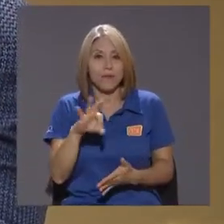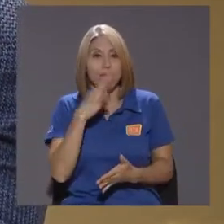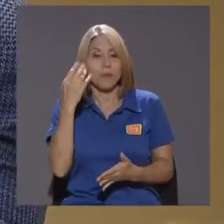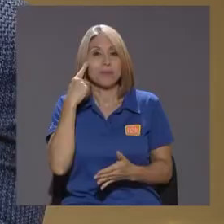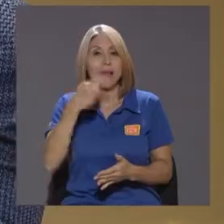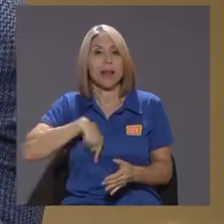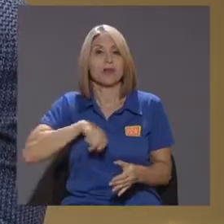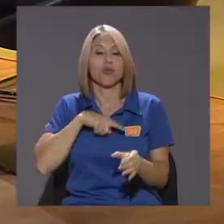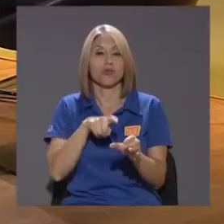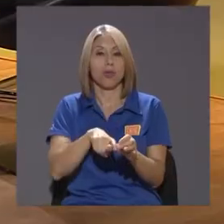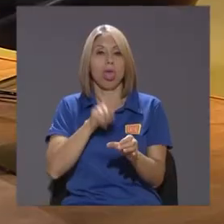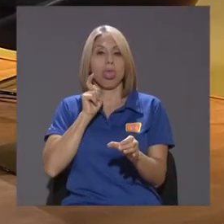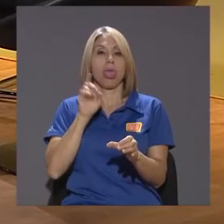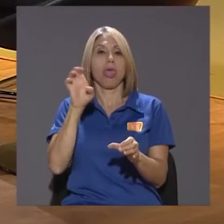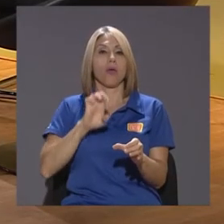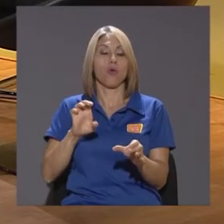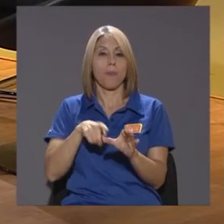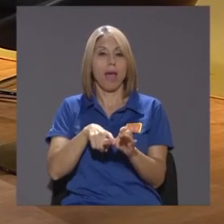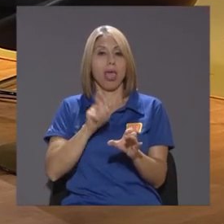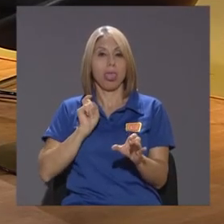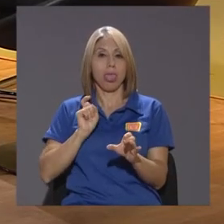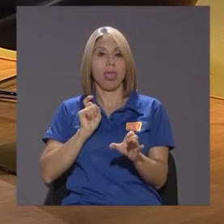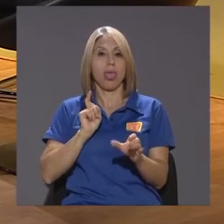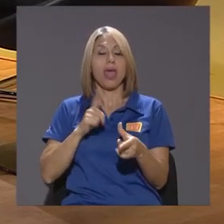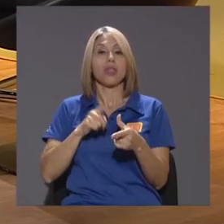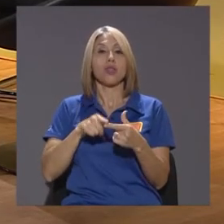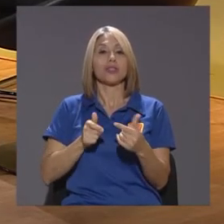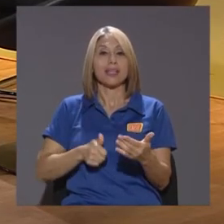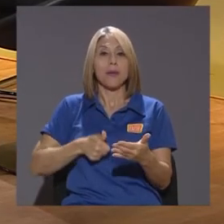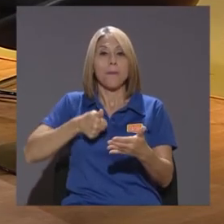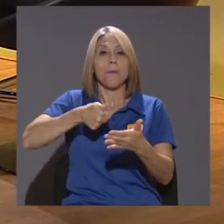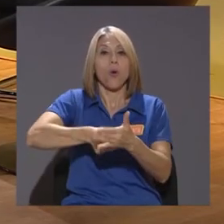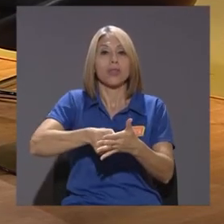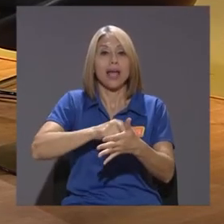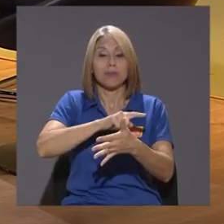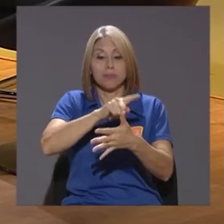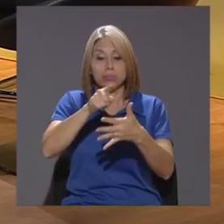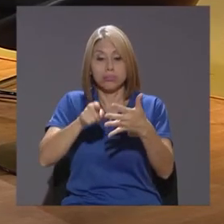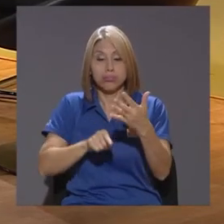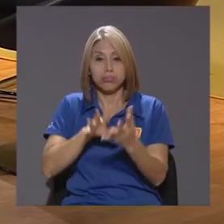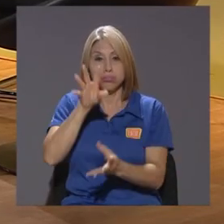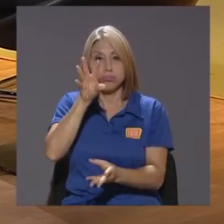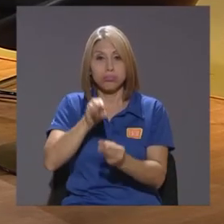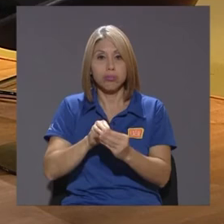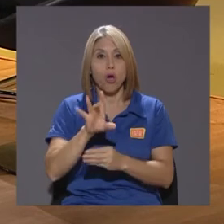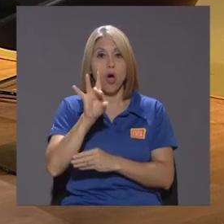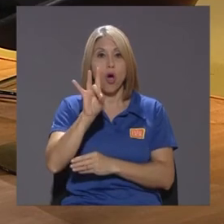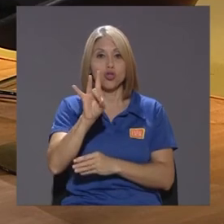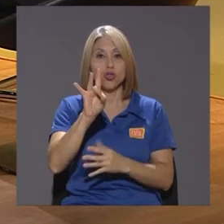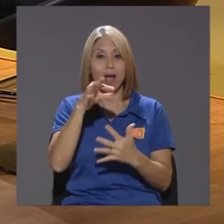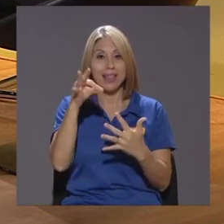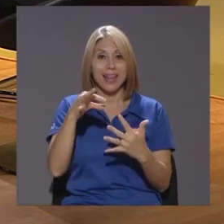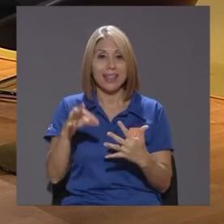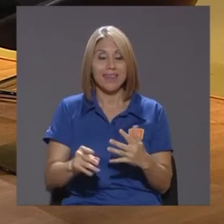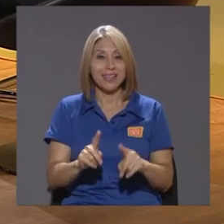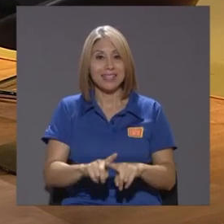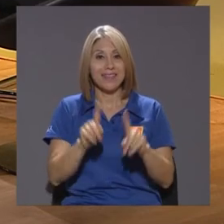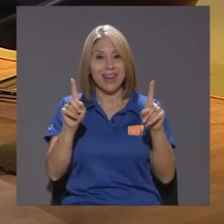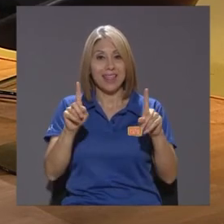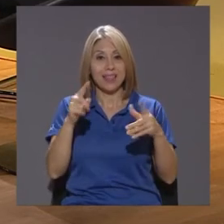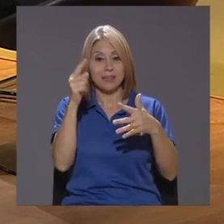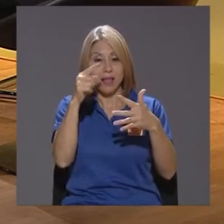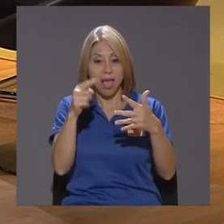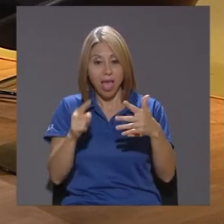Europa Y votan Ocho alternativas diferentes Y ninguna Logra una mayoría A pesar de que Muchos